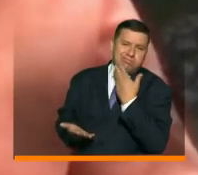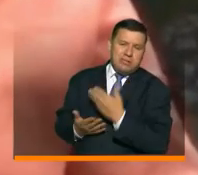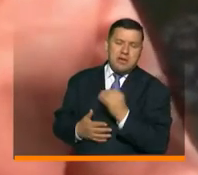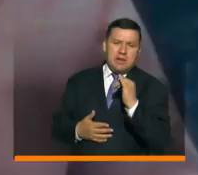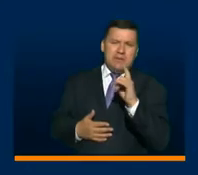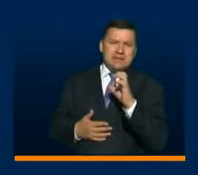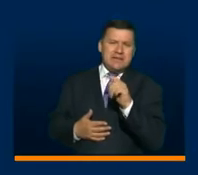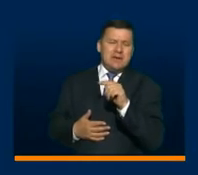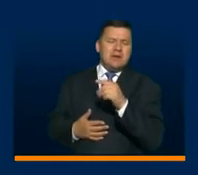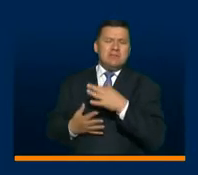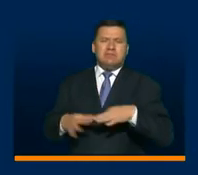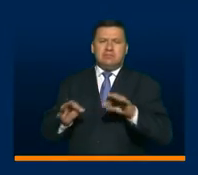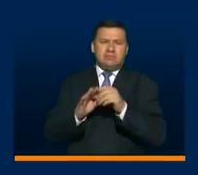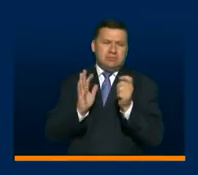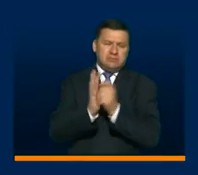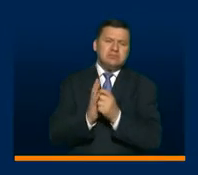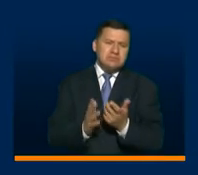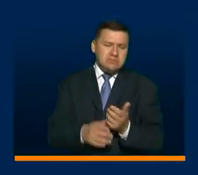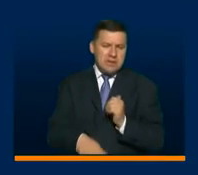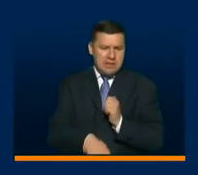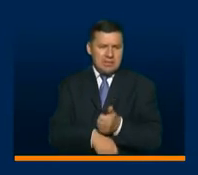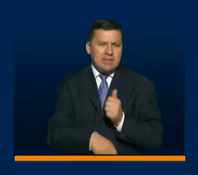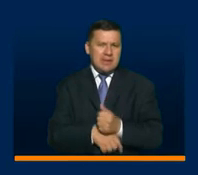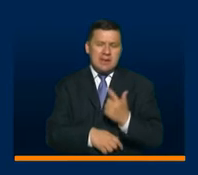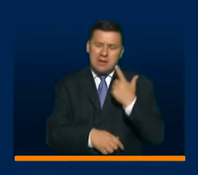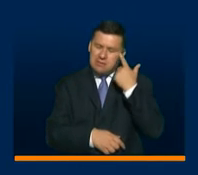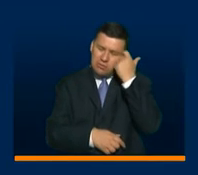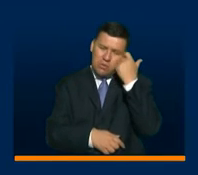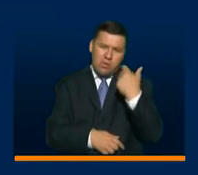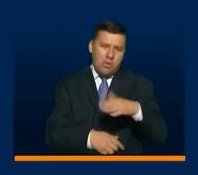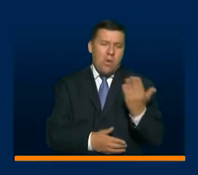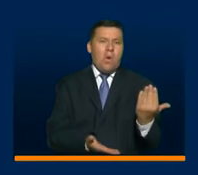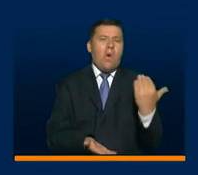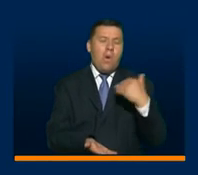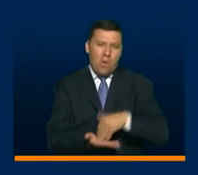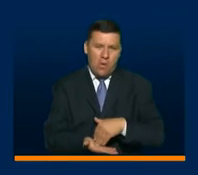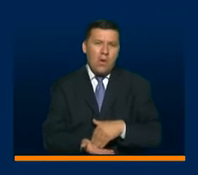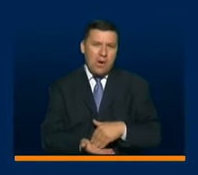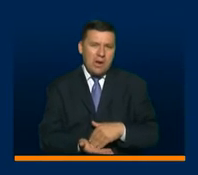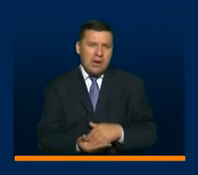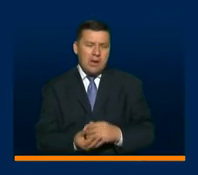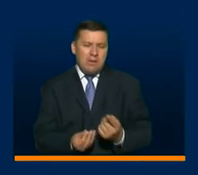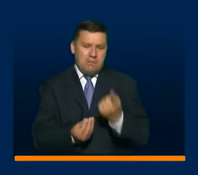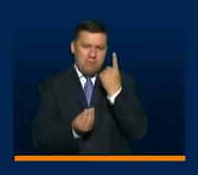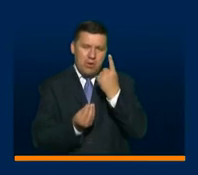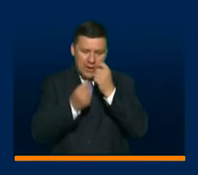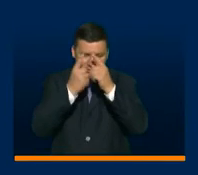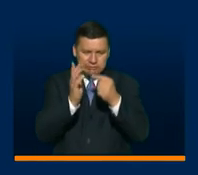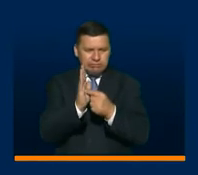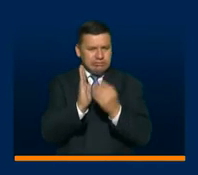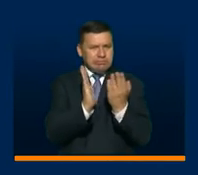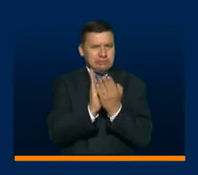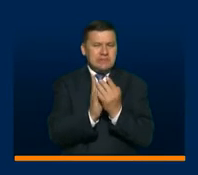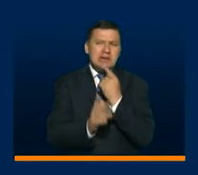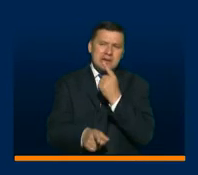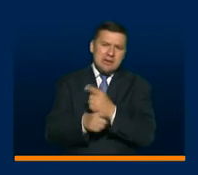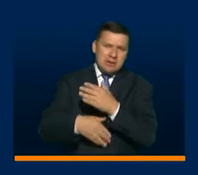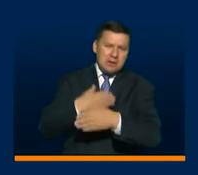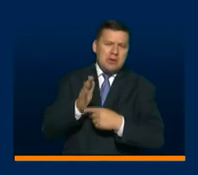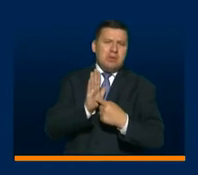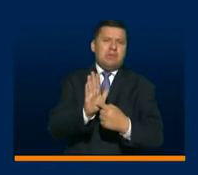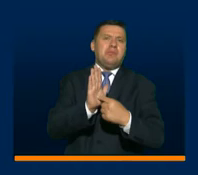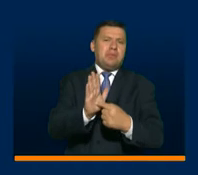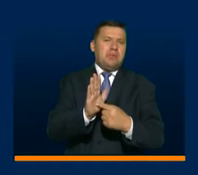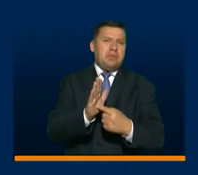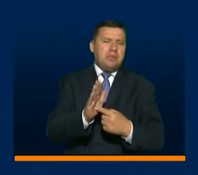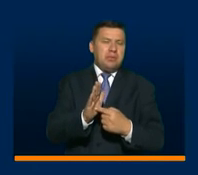IPC son fundamentales. La tarea, el reto, es volver una política de Estado, eso que usted bien ha mostrado